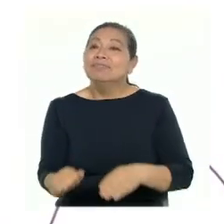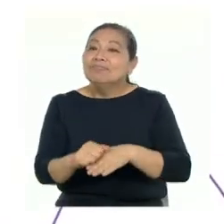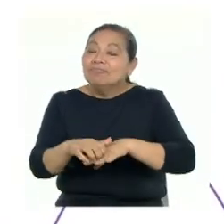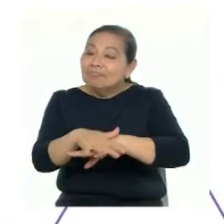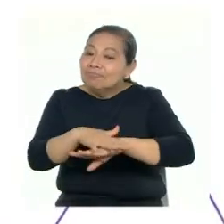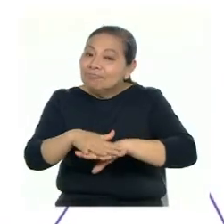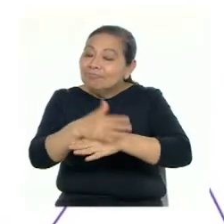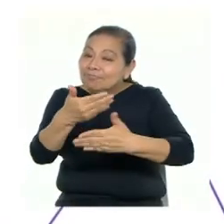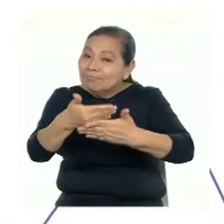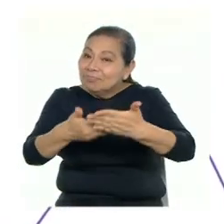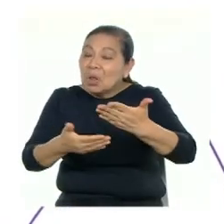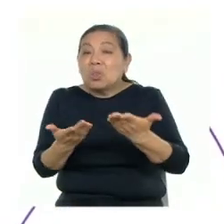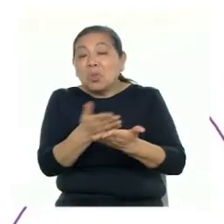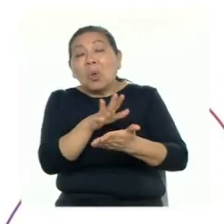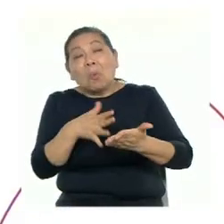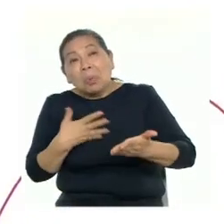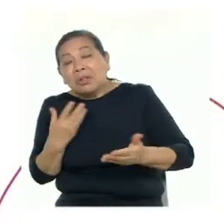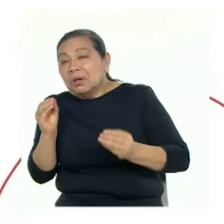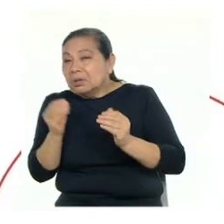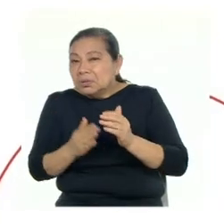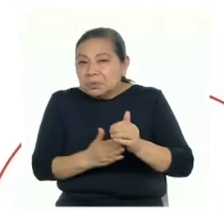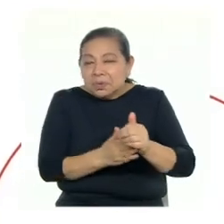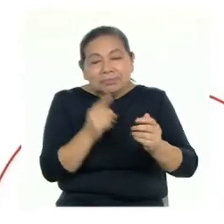¡Nos vemos,